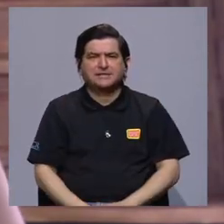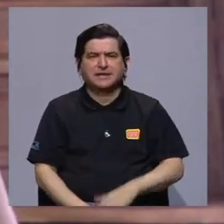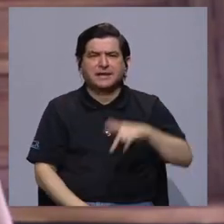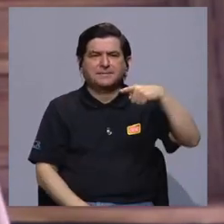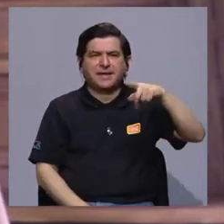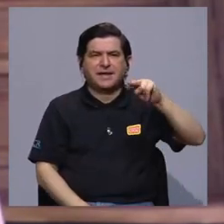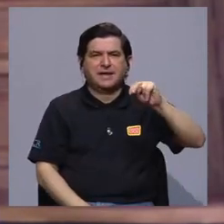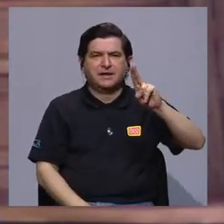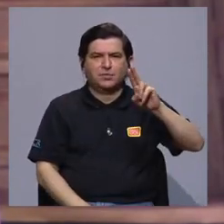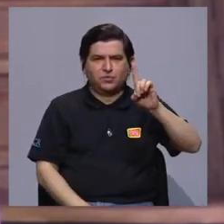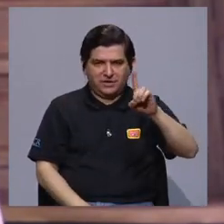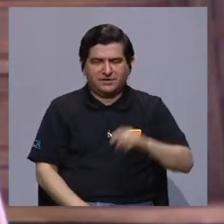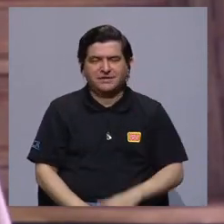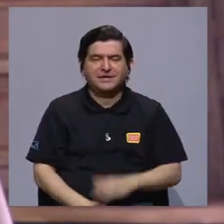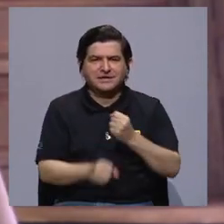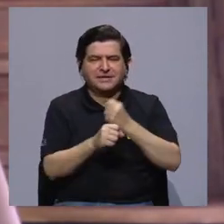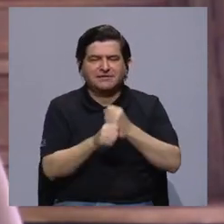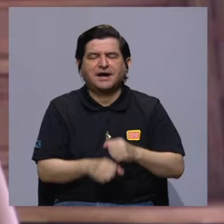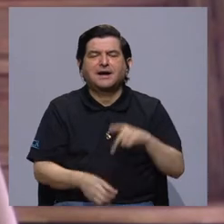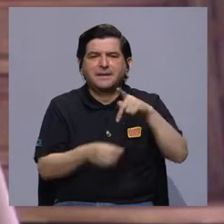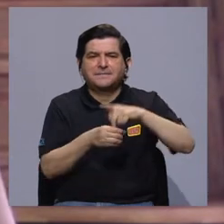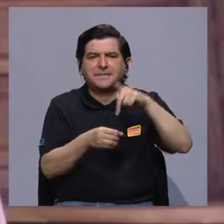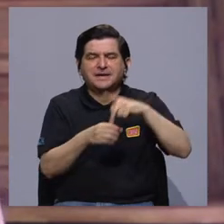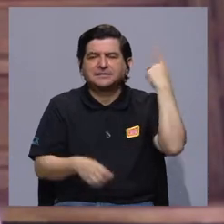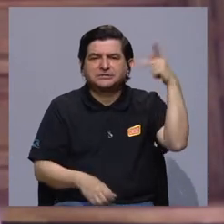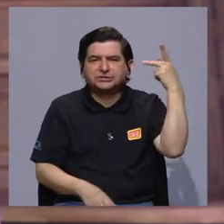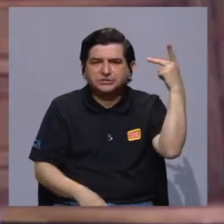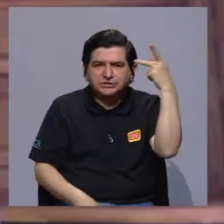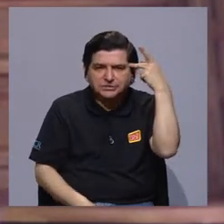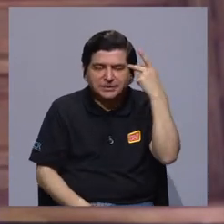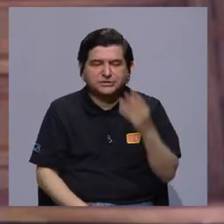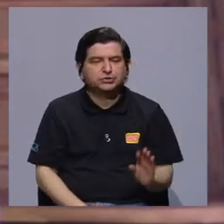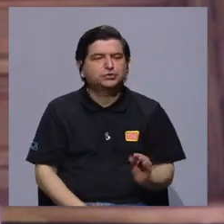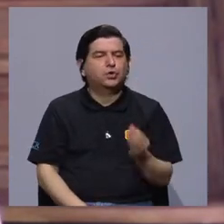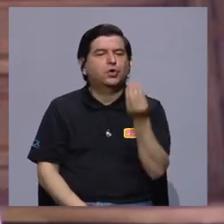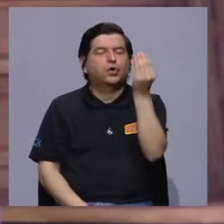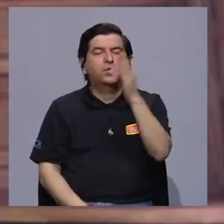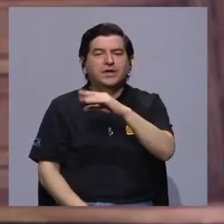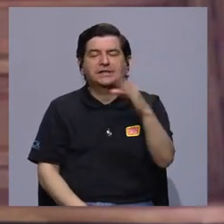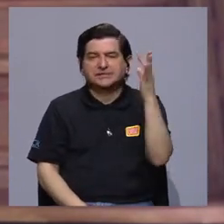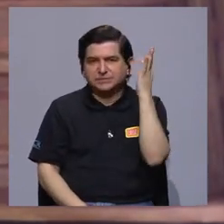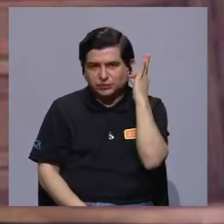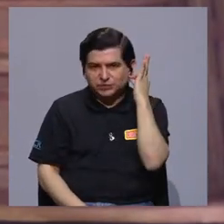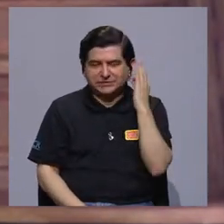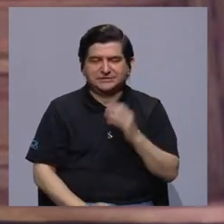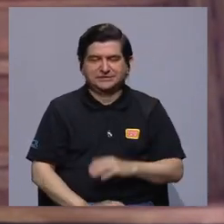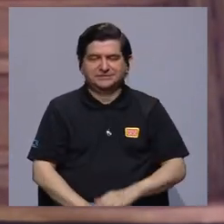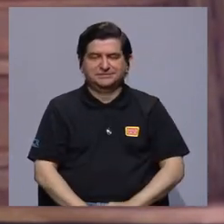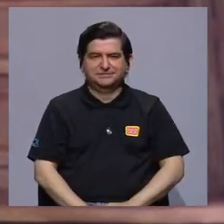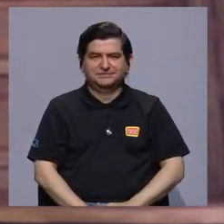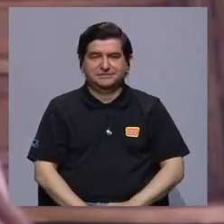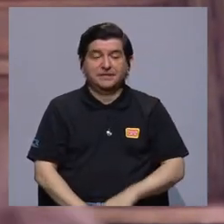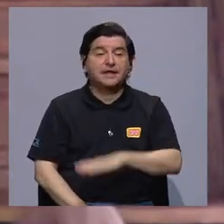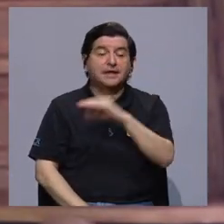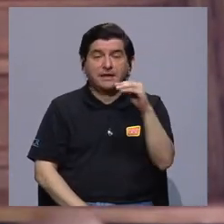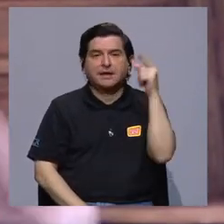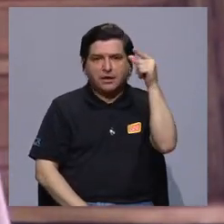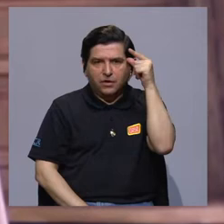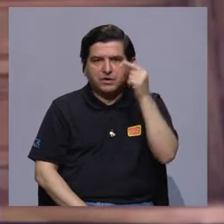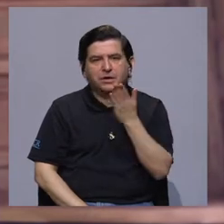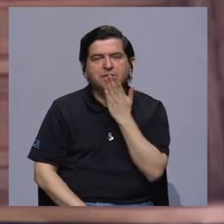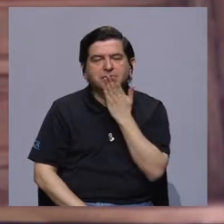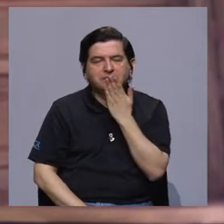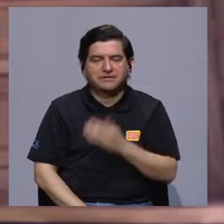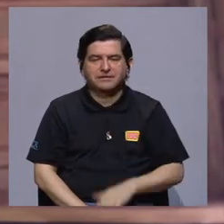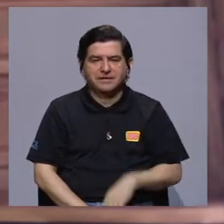PENUN, que trabaja el tema de participación política de jóvenes y mujeres indígenas, ¿verdad?